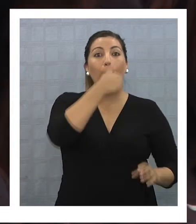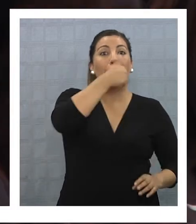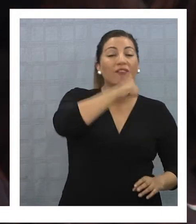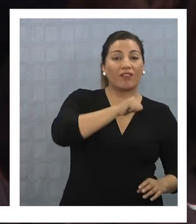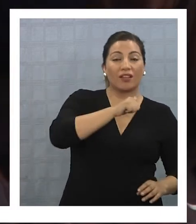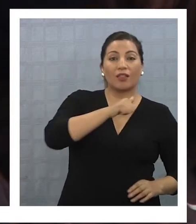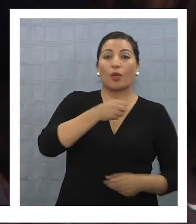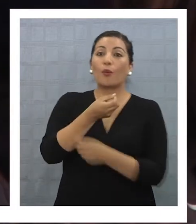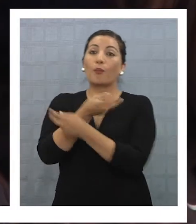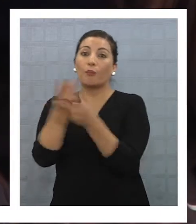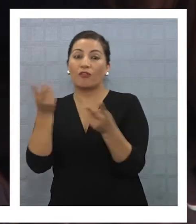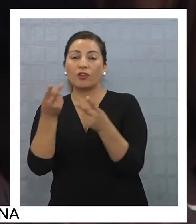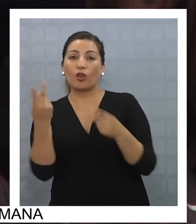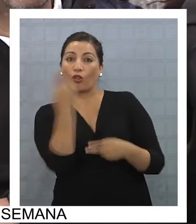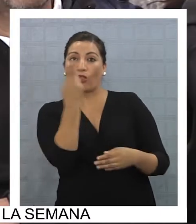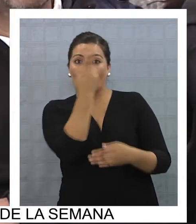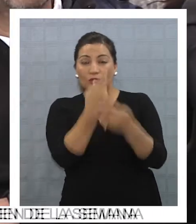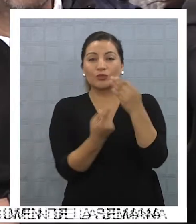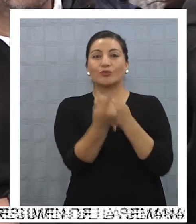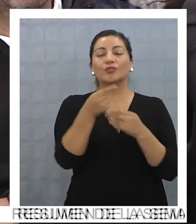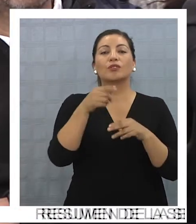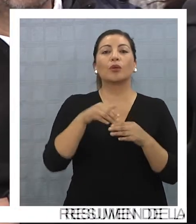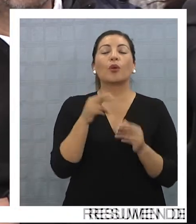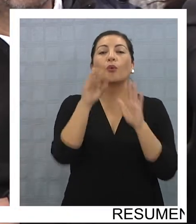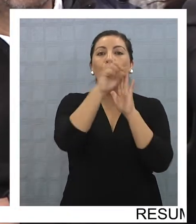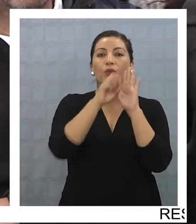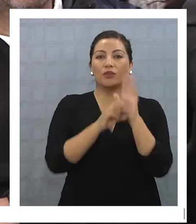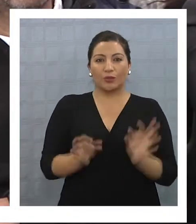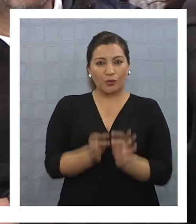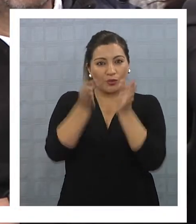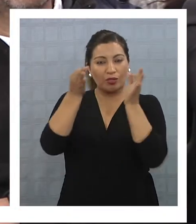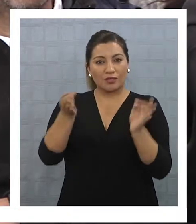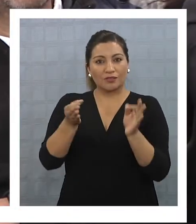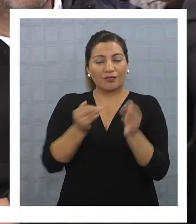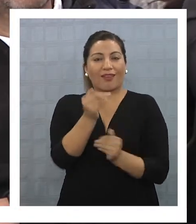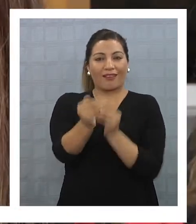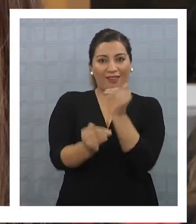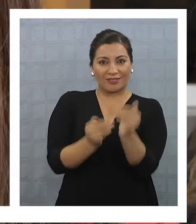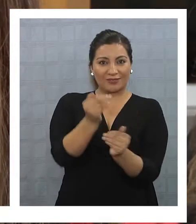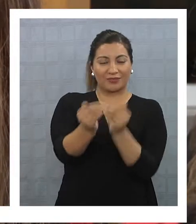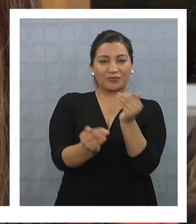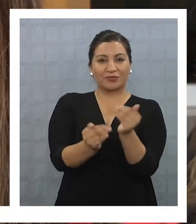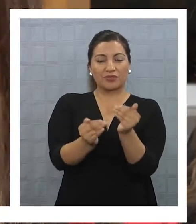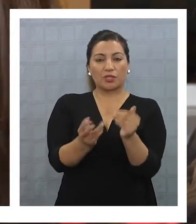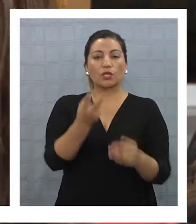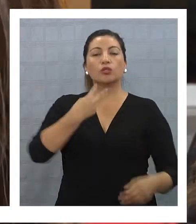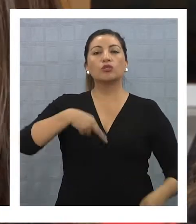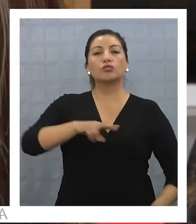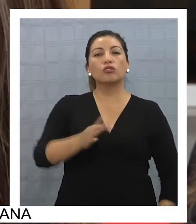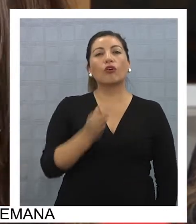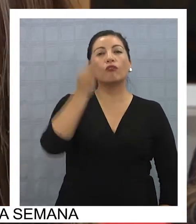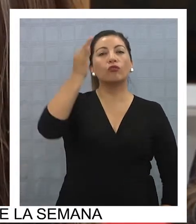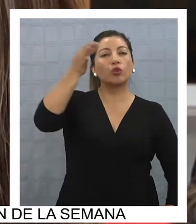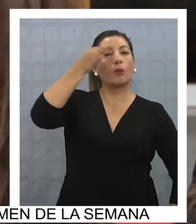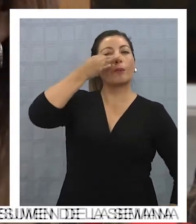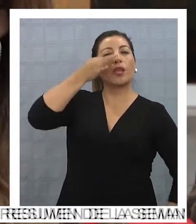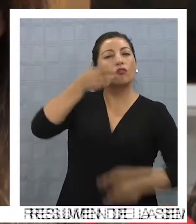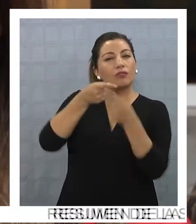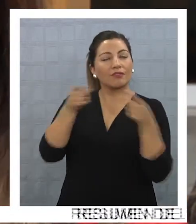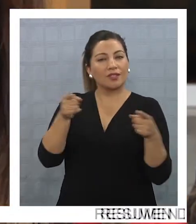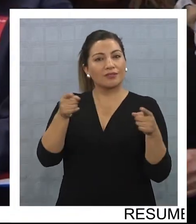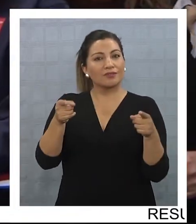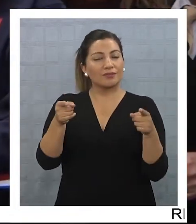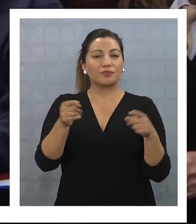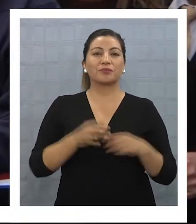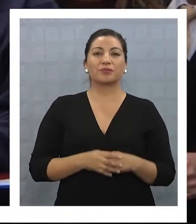-privada muy virtuosa y que nos ha permitido llevar adelante un proyecto educativo que nos hace mirar el futuro de una manera